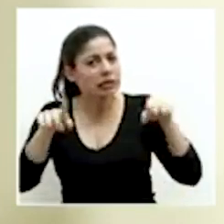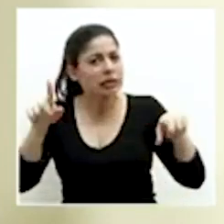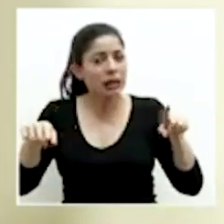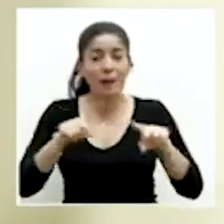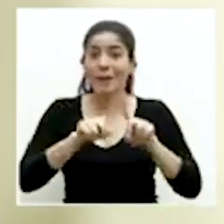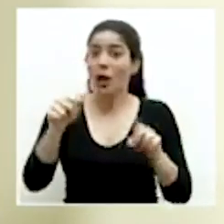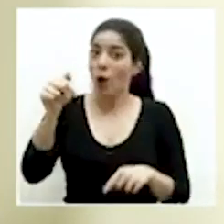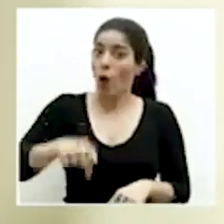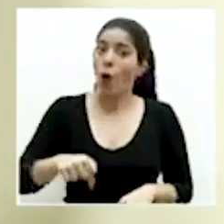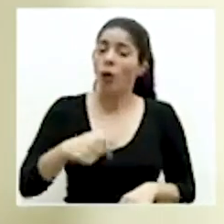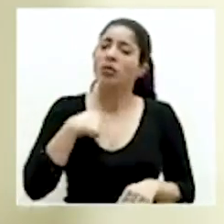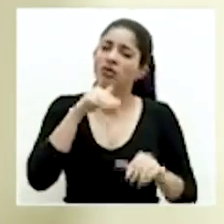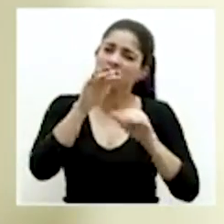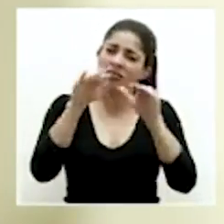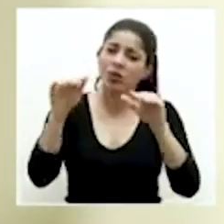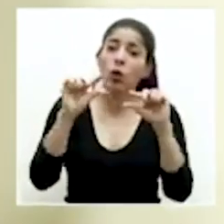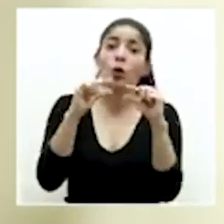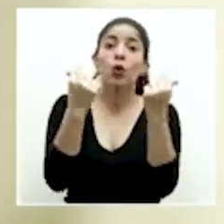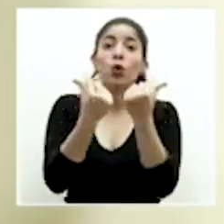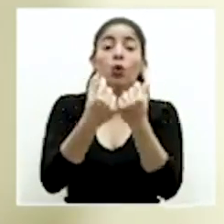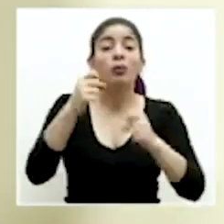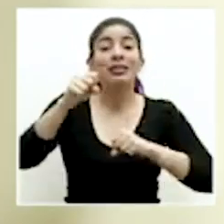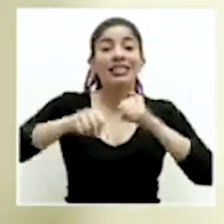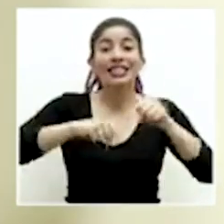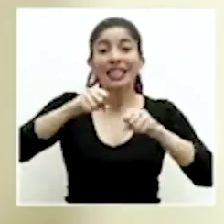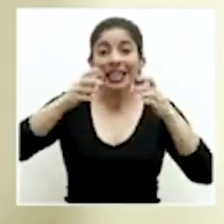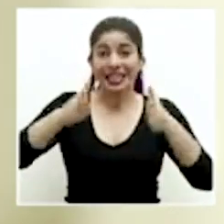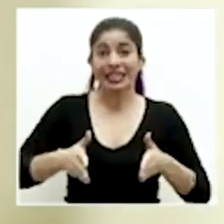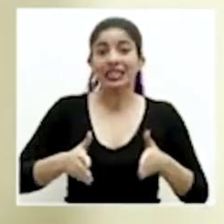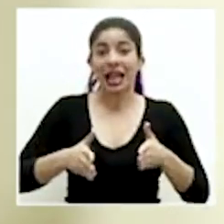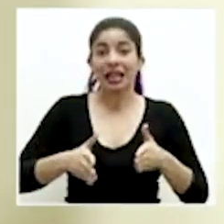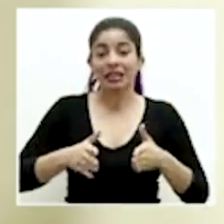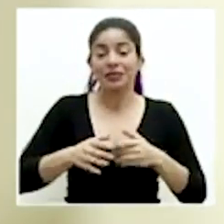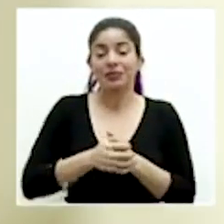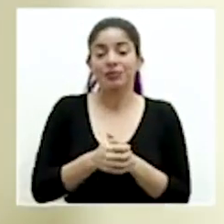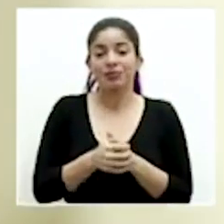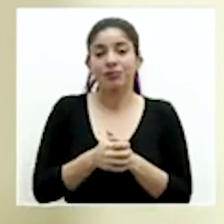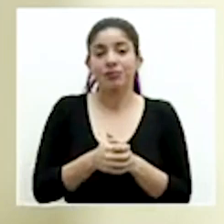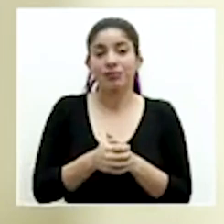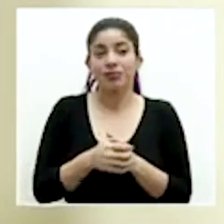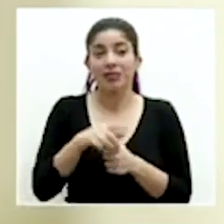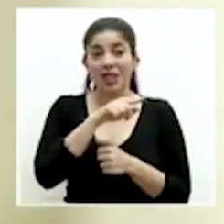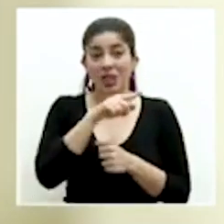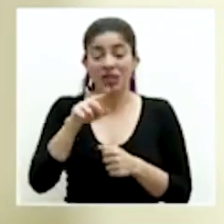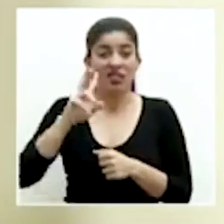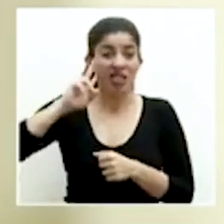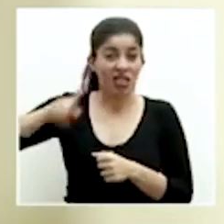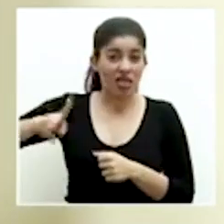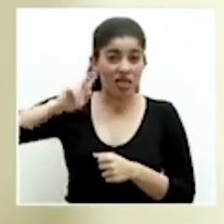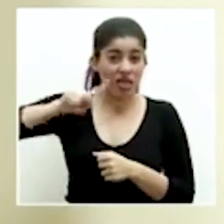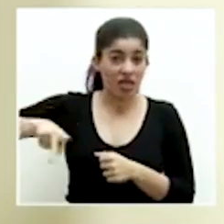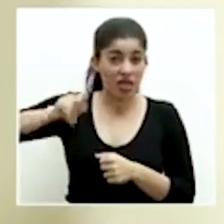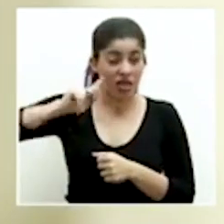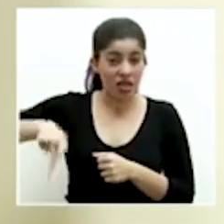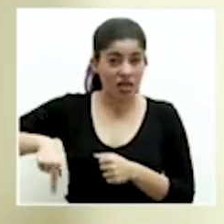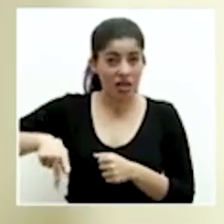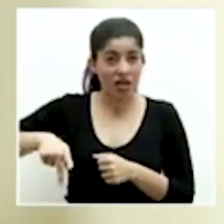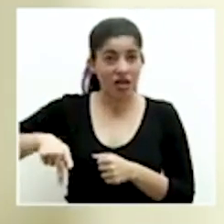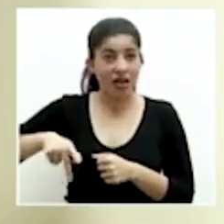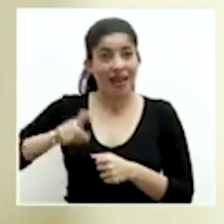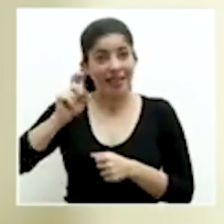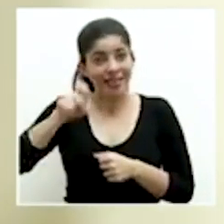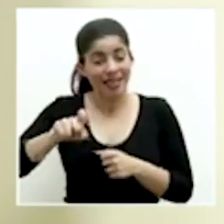llamar hoy a estos grupos de ciclistas que han hecho caso omiso a la